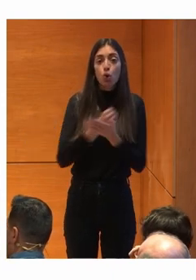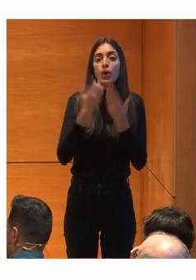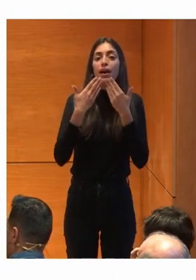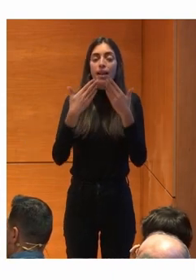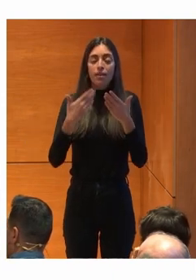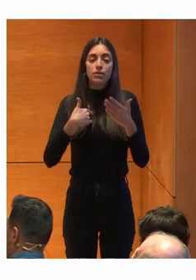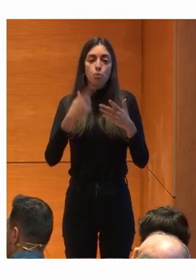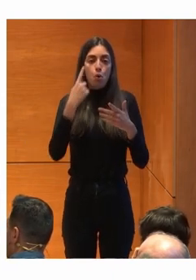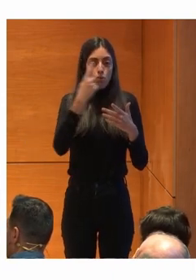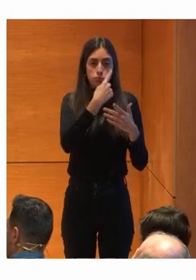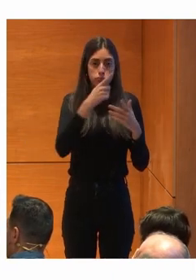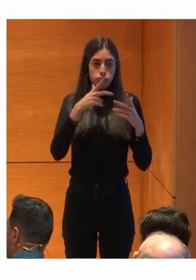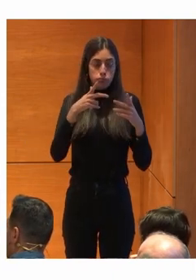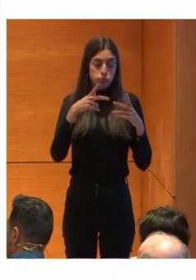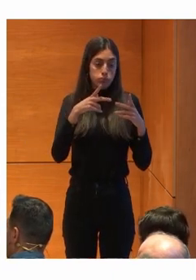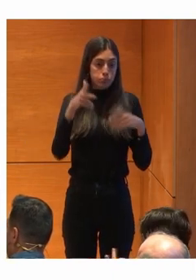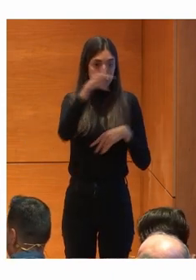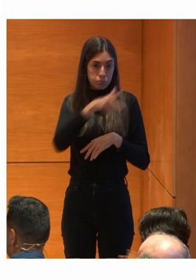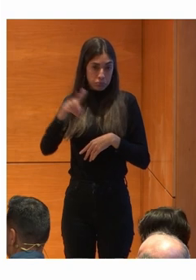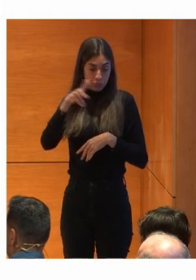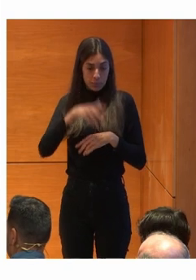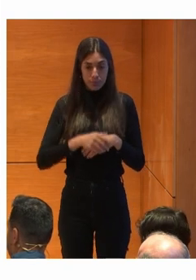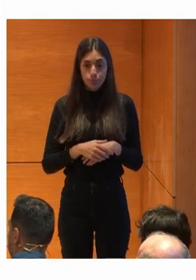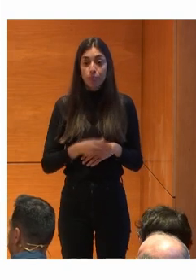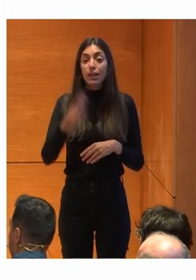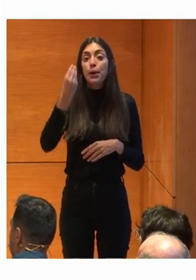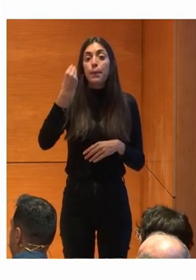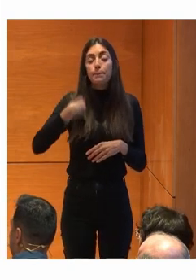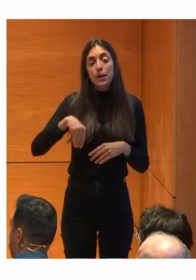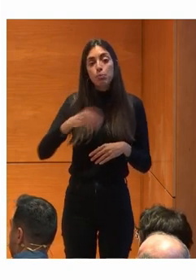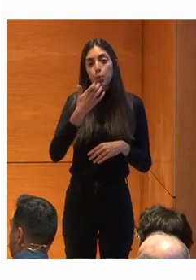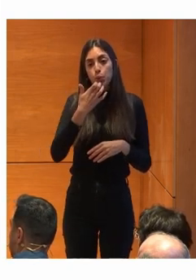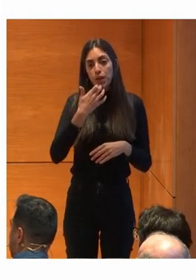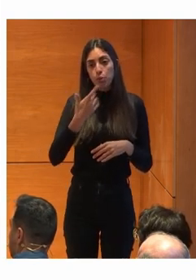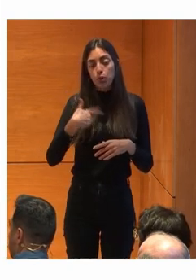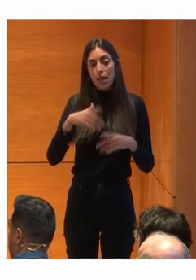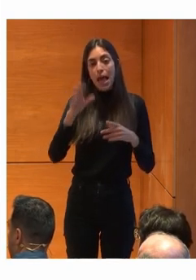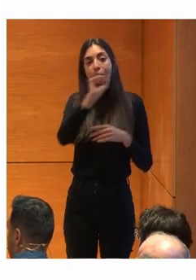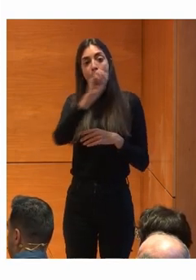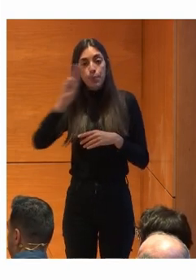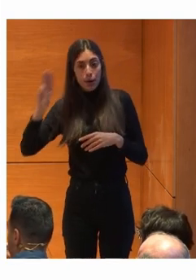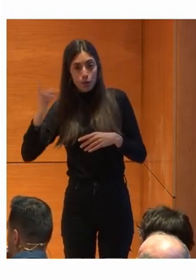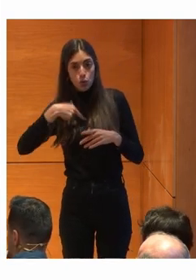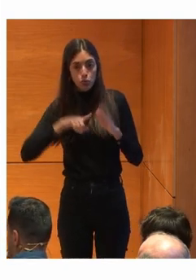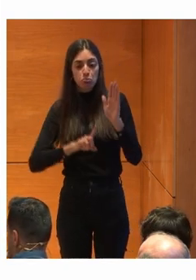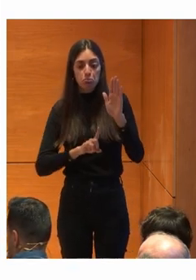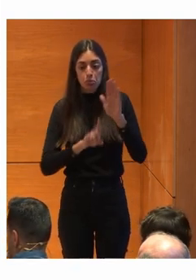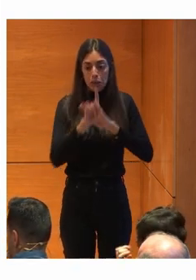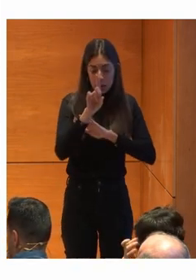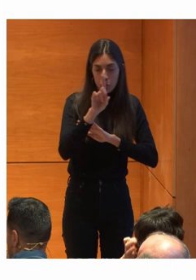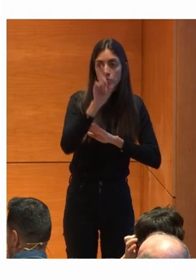ocular Y al igual que Al igual que por ejemplo Diferentes aplicaciones Que nosotros también Desarrollamos